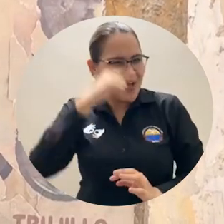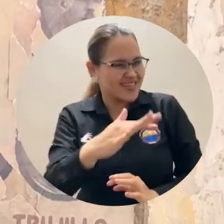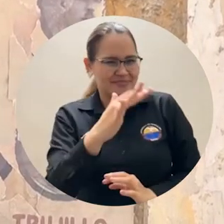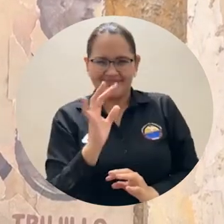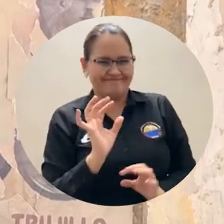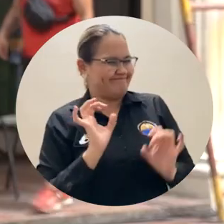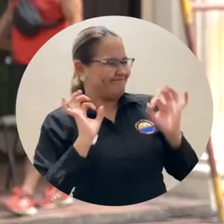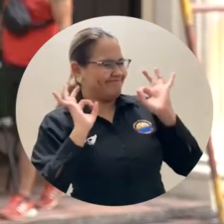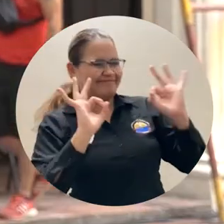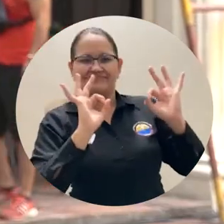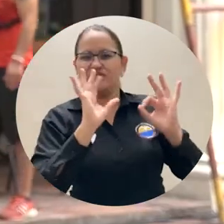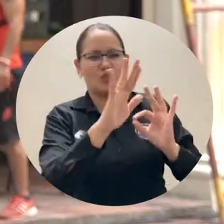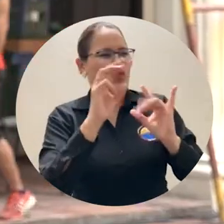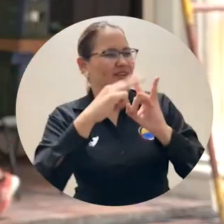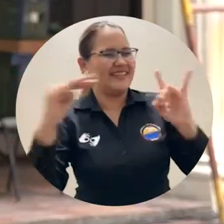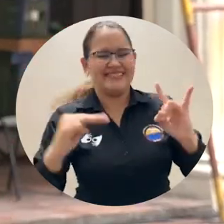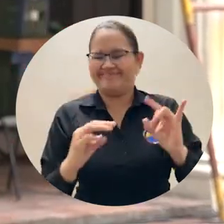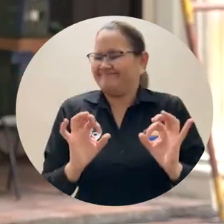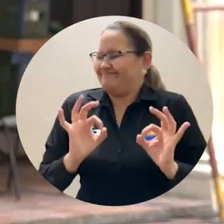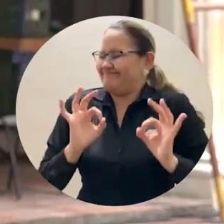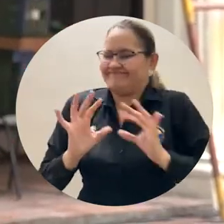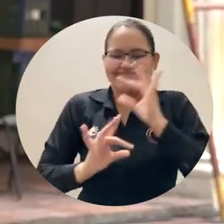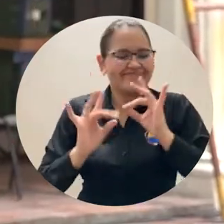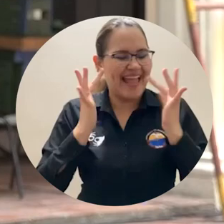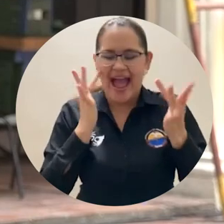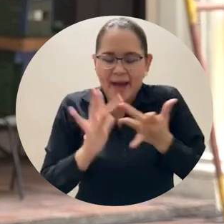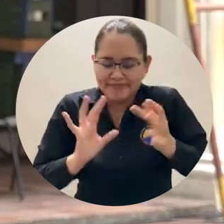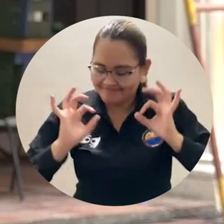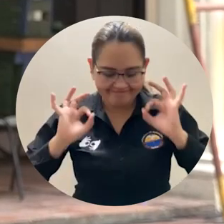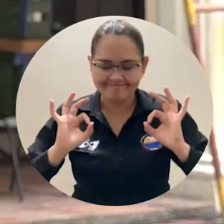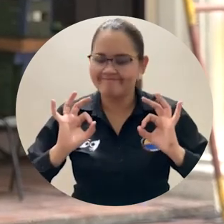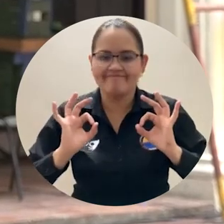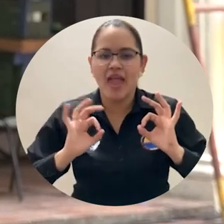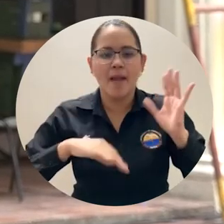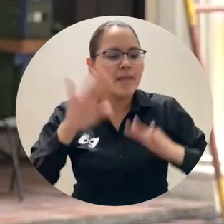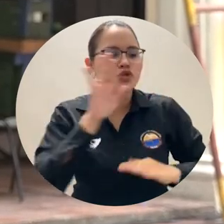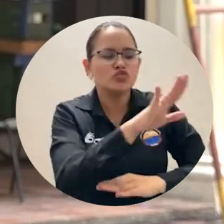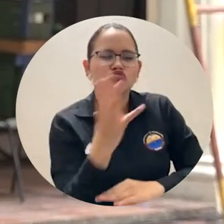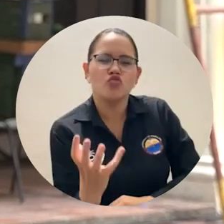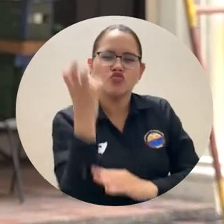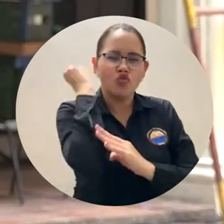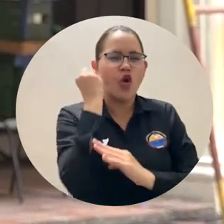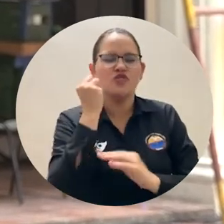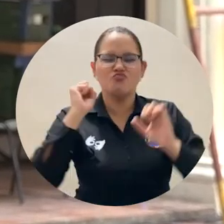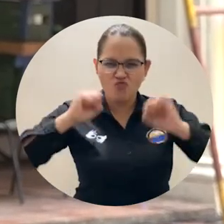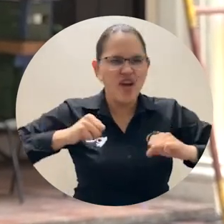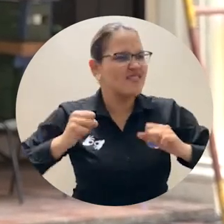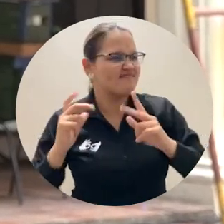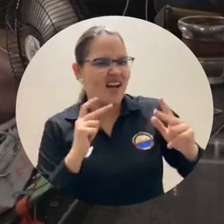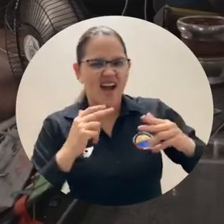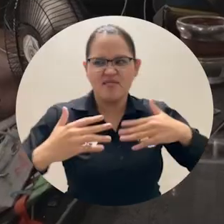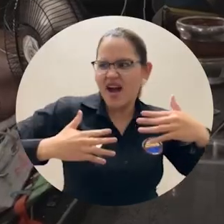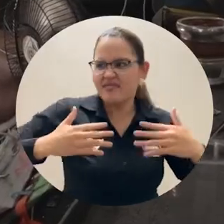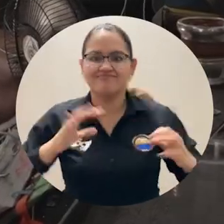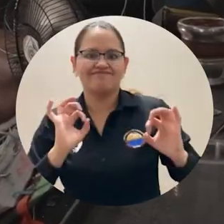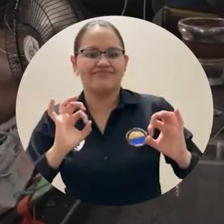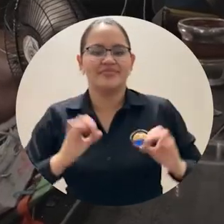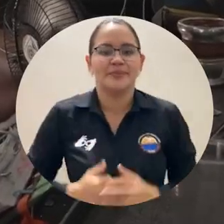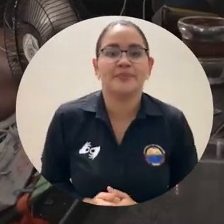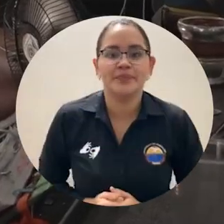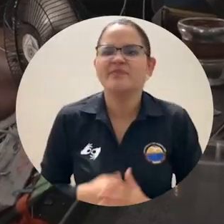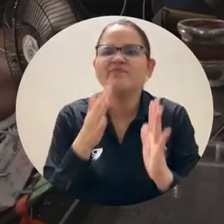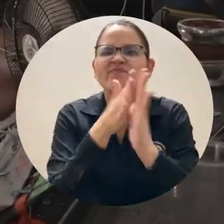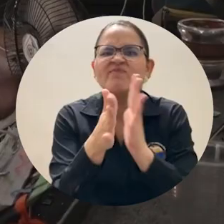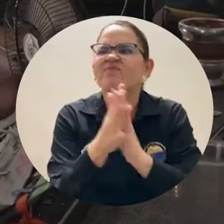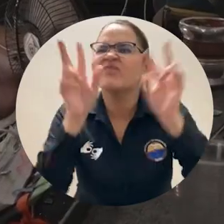edificio de la Universidad de Maldagena es el espacio físico arquitectónico conservado para recrear épocas impecablemente. La producción